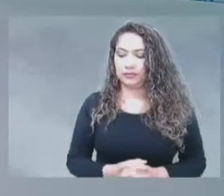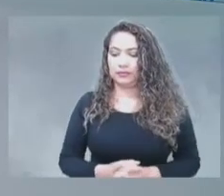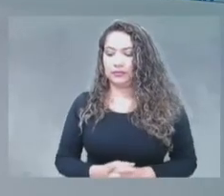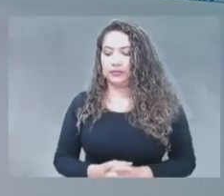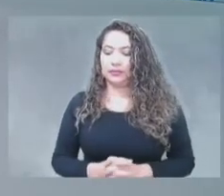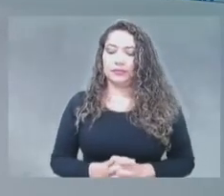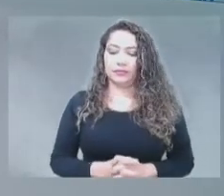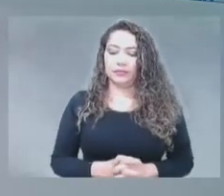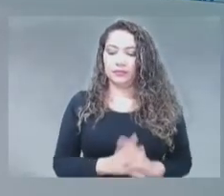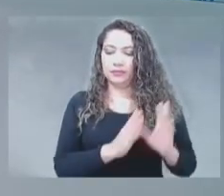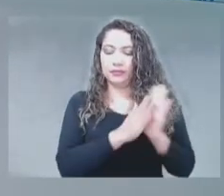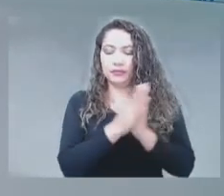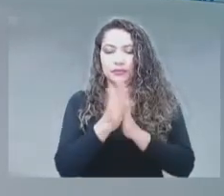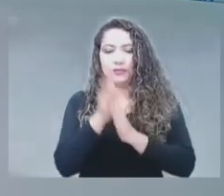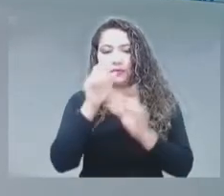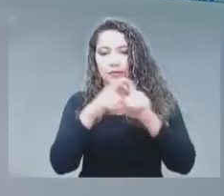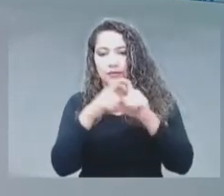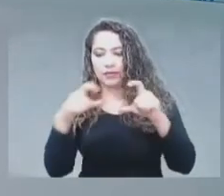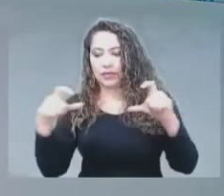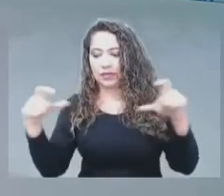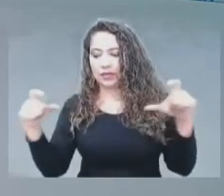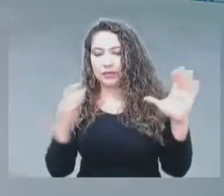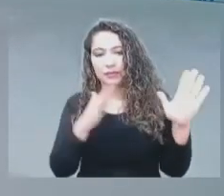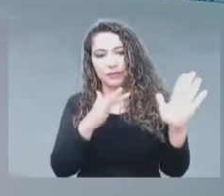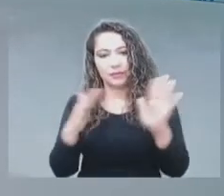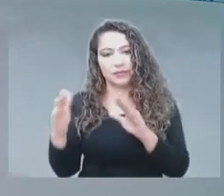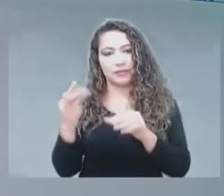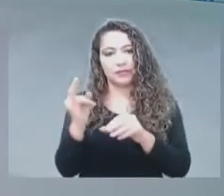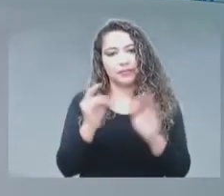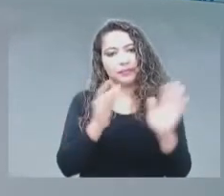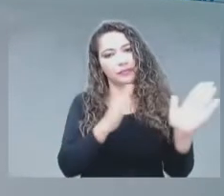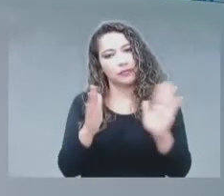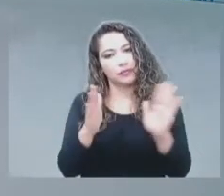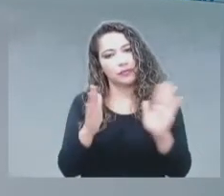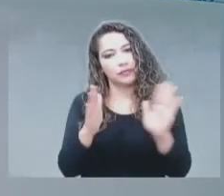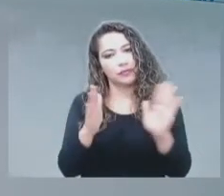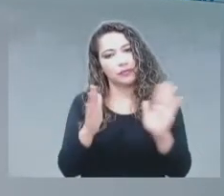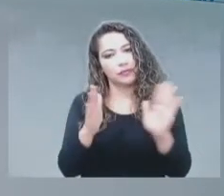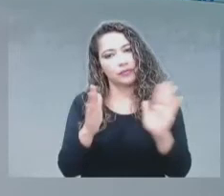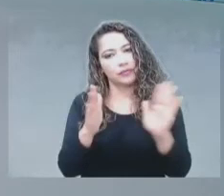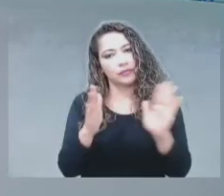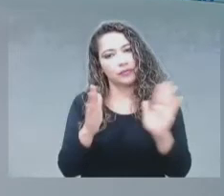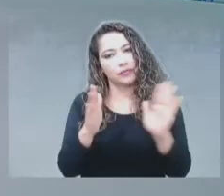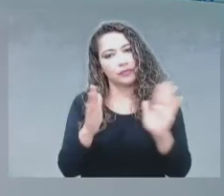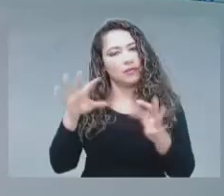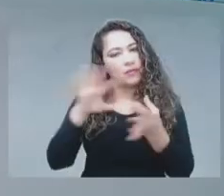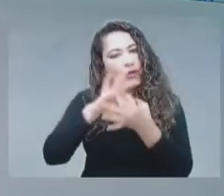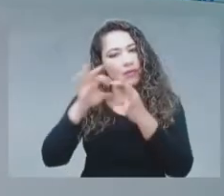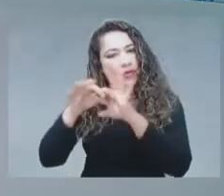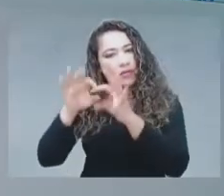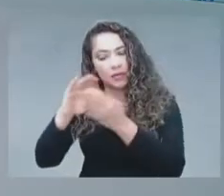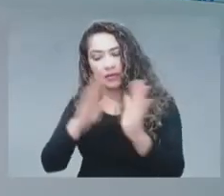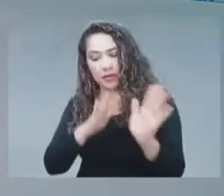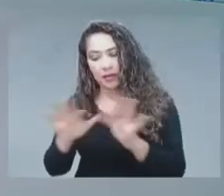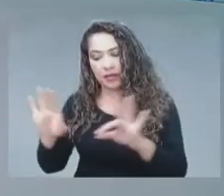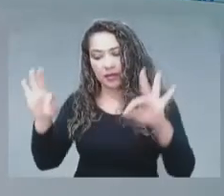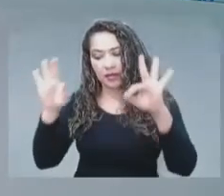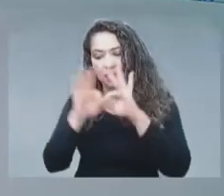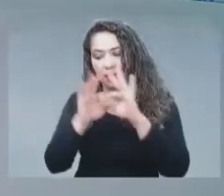pues, estamos ayudando a que podamos tener más conectividad. Podemos facilitar